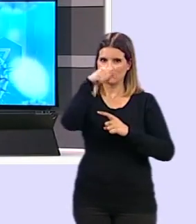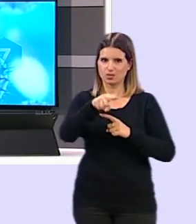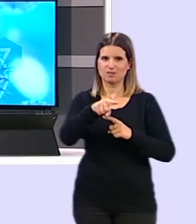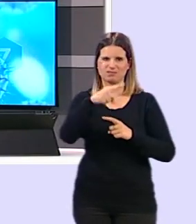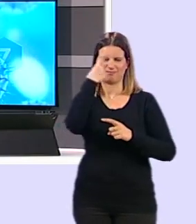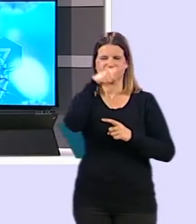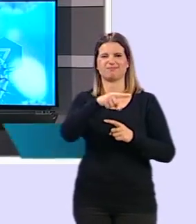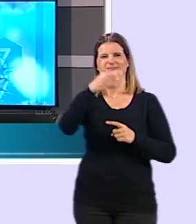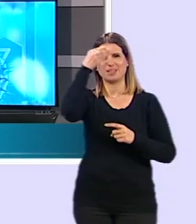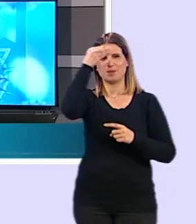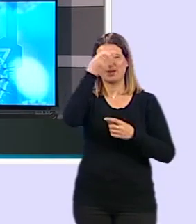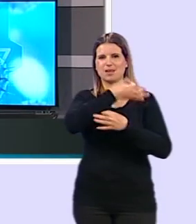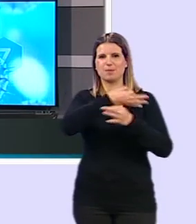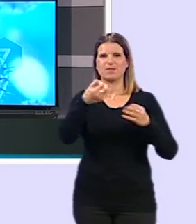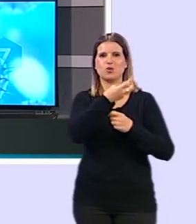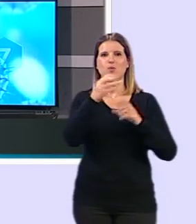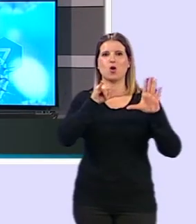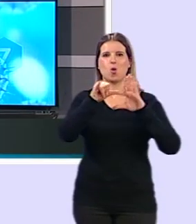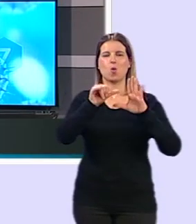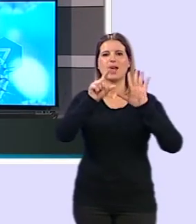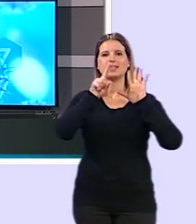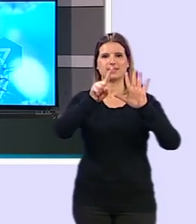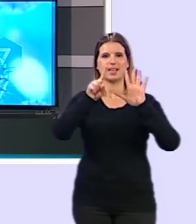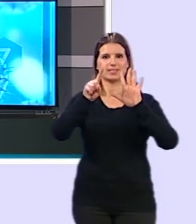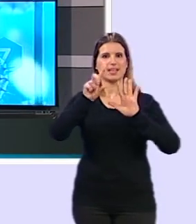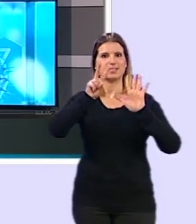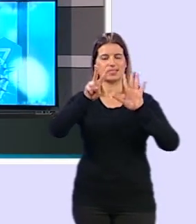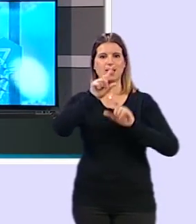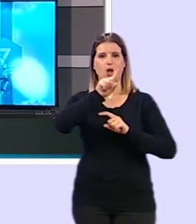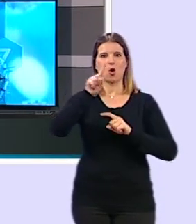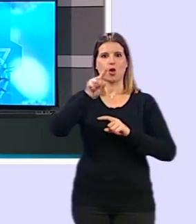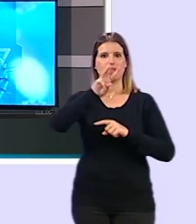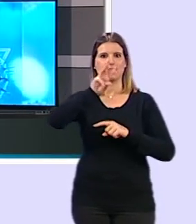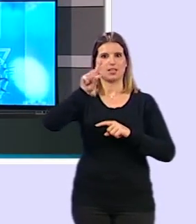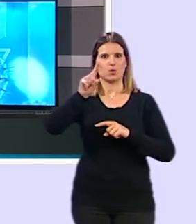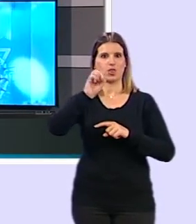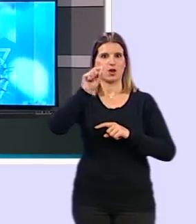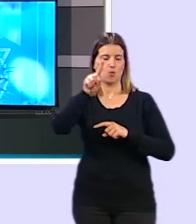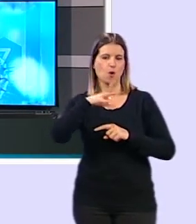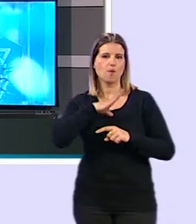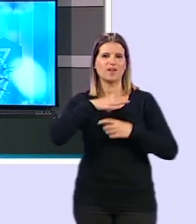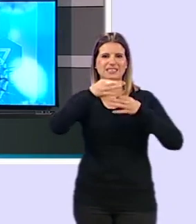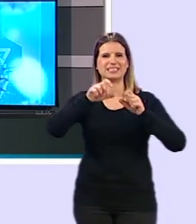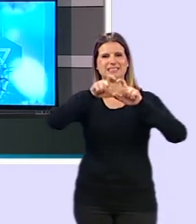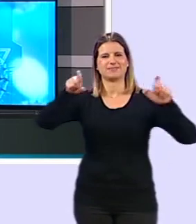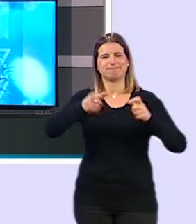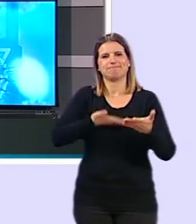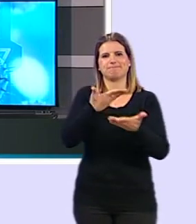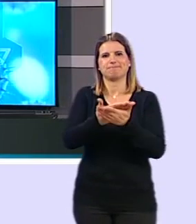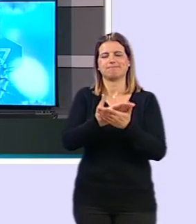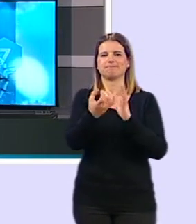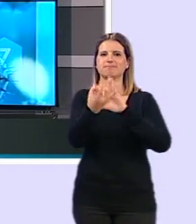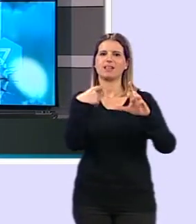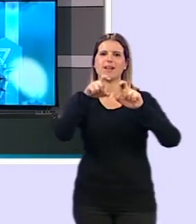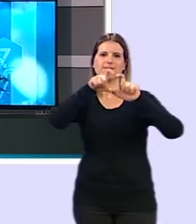yo creo que se lo saben ya de memoria a nuestro número de whatsapp es el 667 1131 por favor como siempre les pedimos enviéndolo